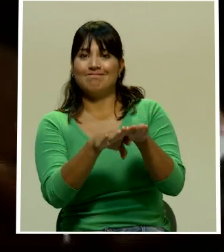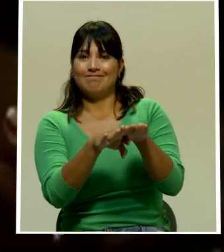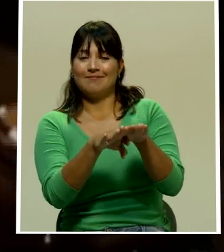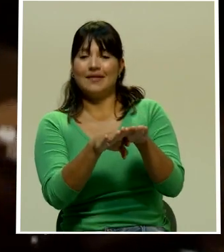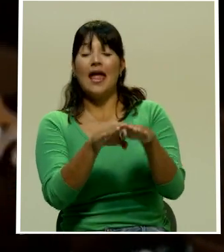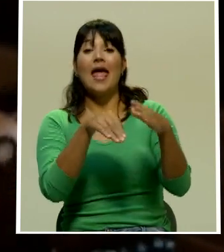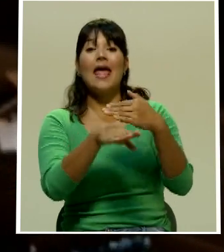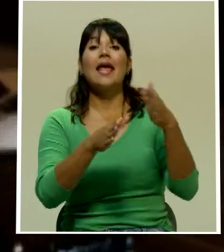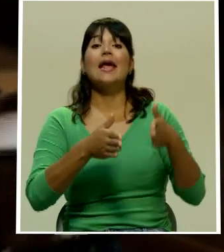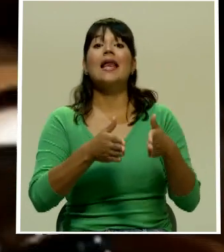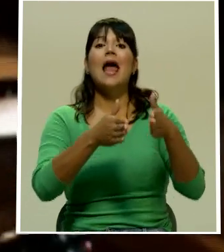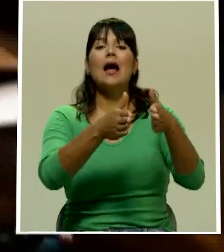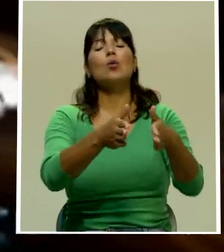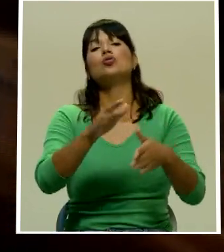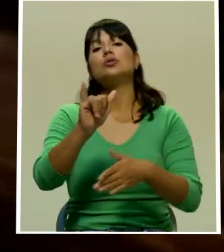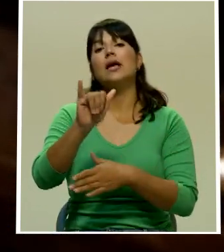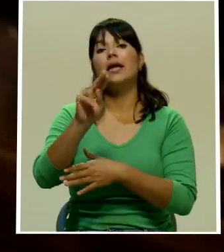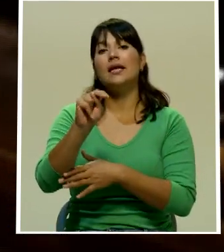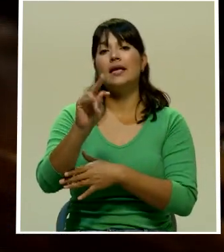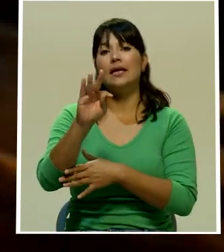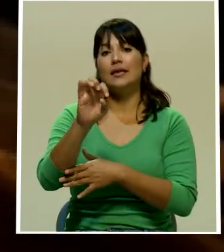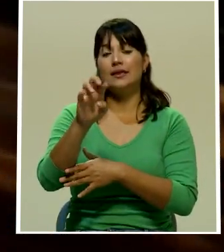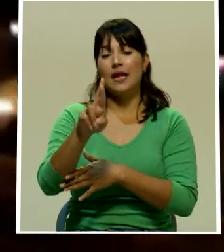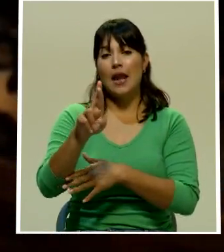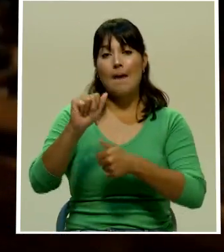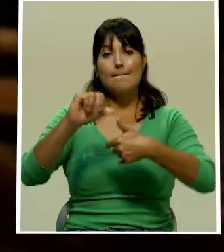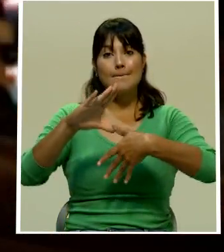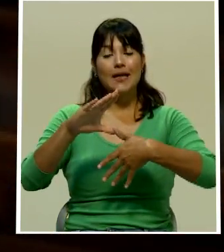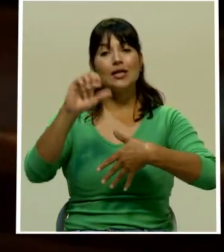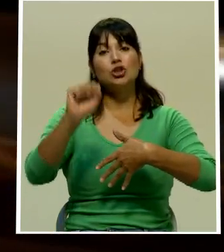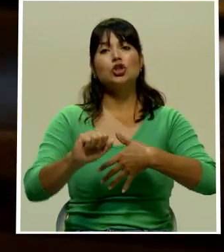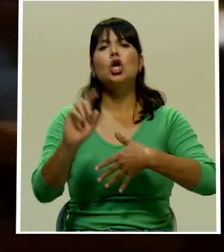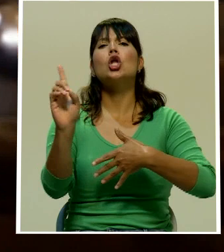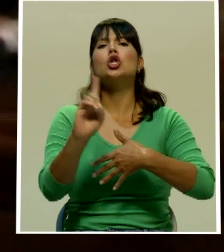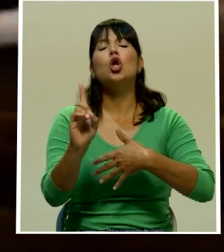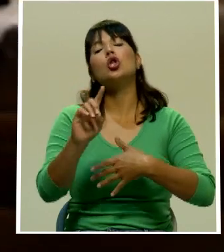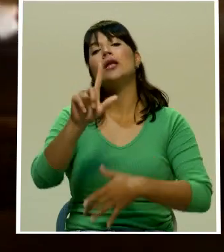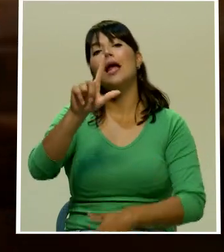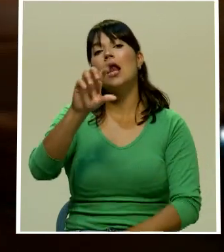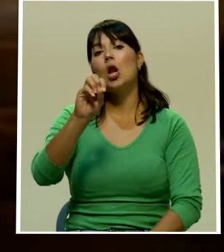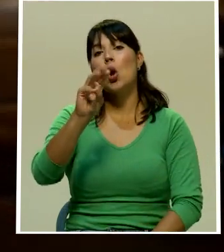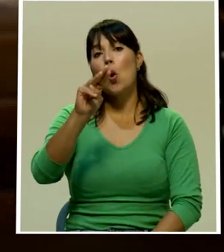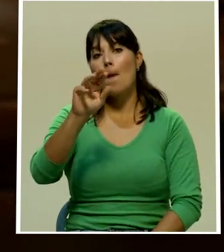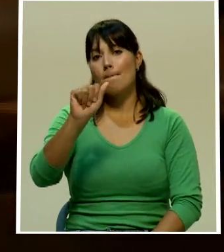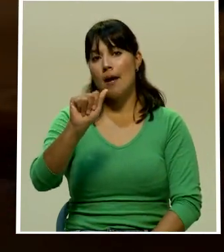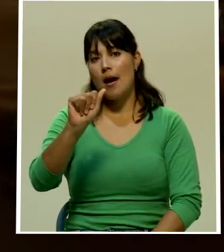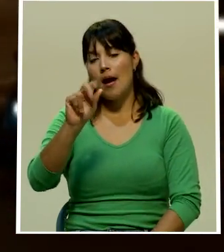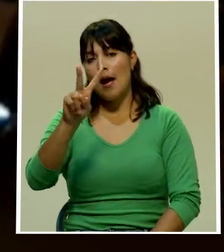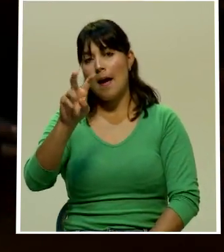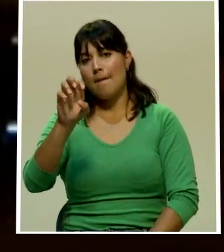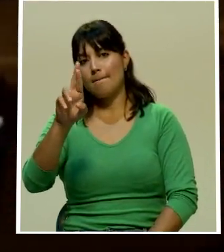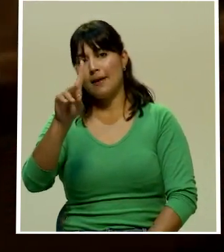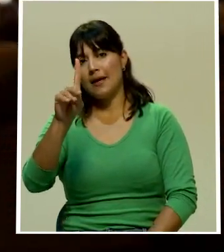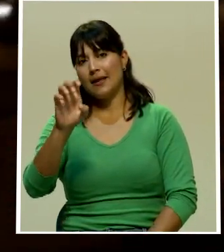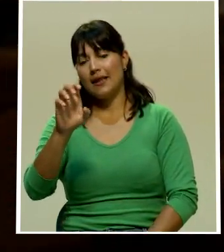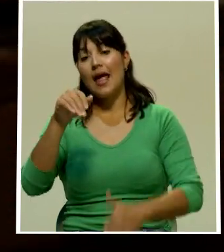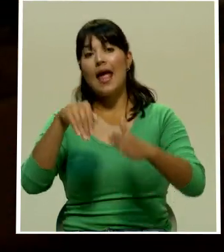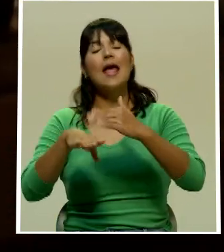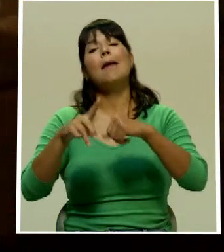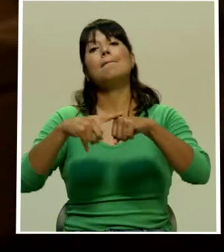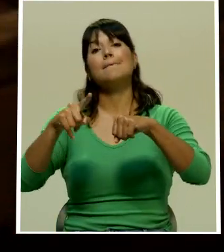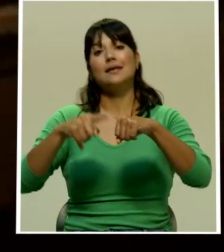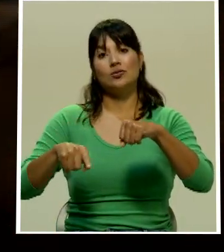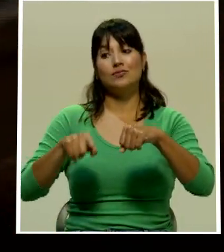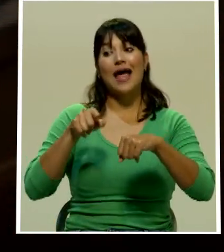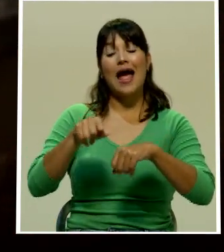en la ruta interamericana sur específicamente en el sector de Loma Verde en Pérez Celedón Las autoridades